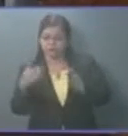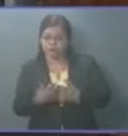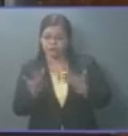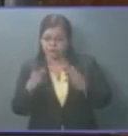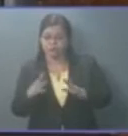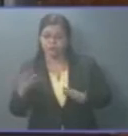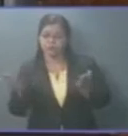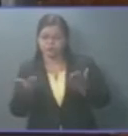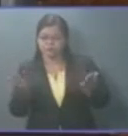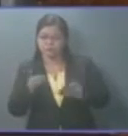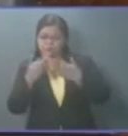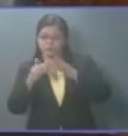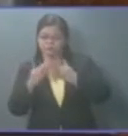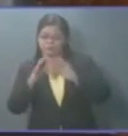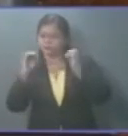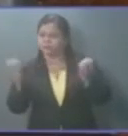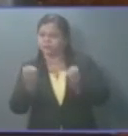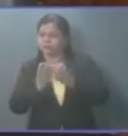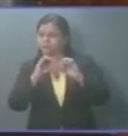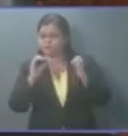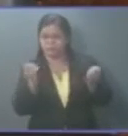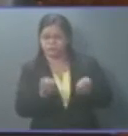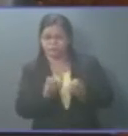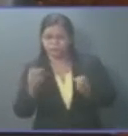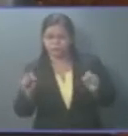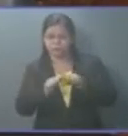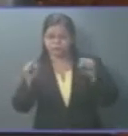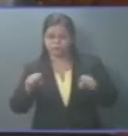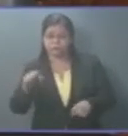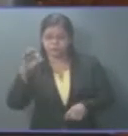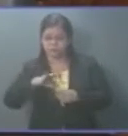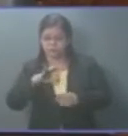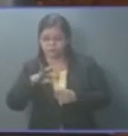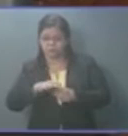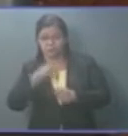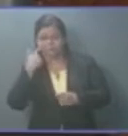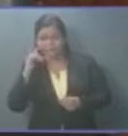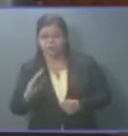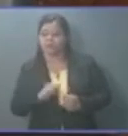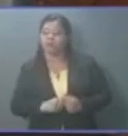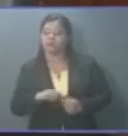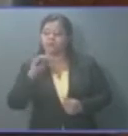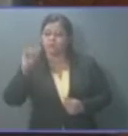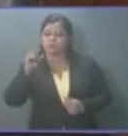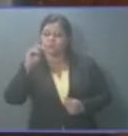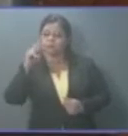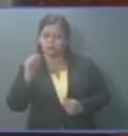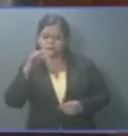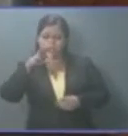montado a los órganos temporales del sistema electoral, como son las juntas electorales